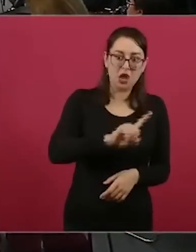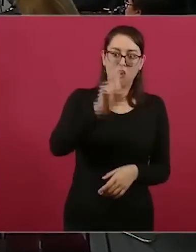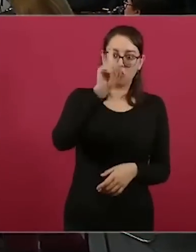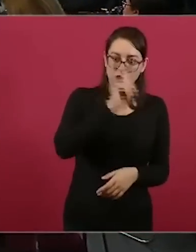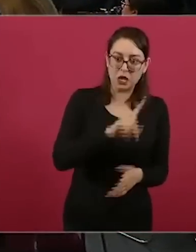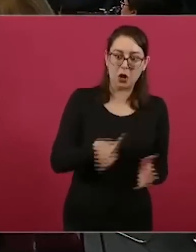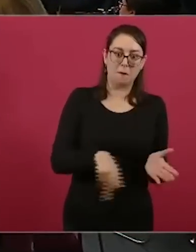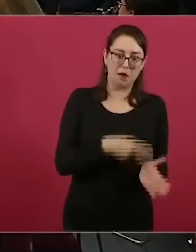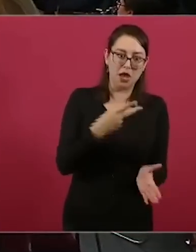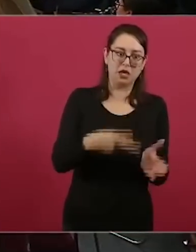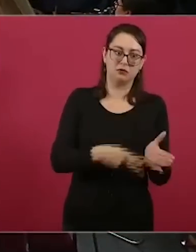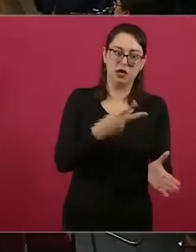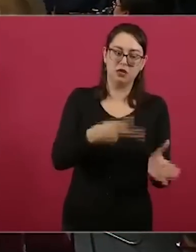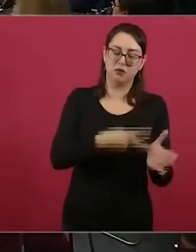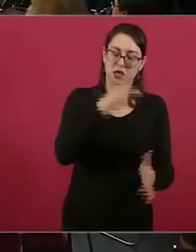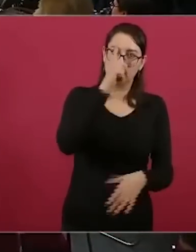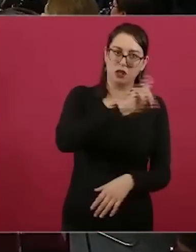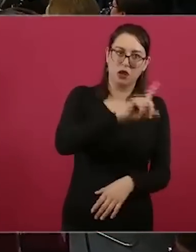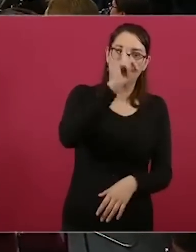ya sería mucho, ¿no?